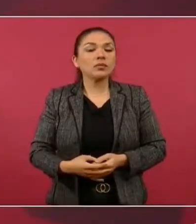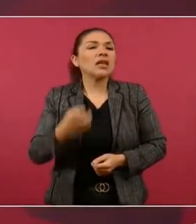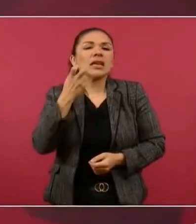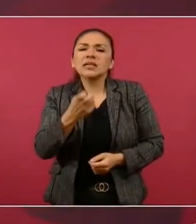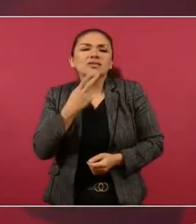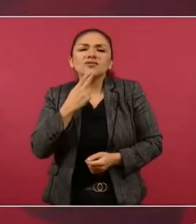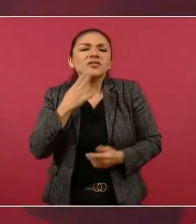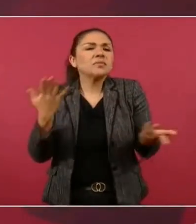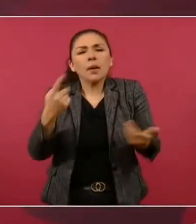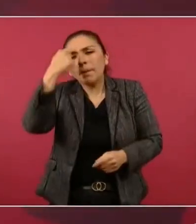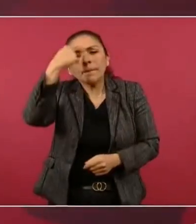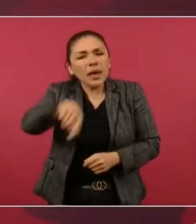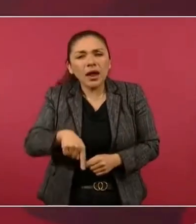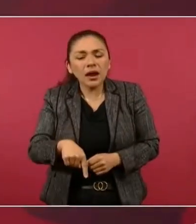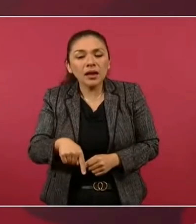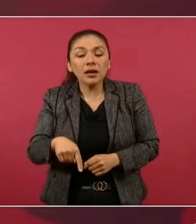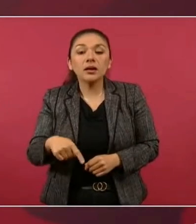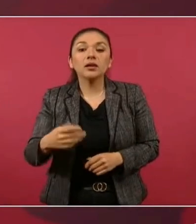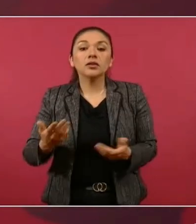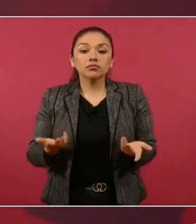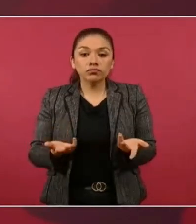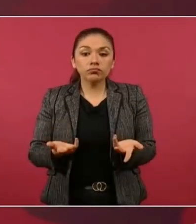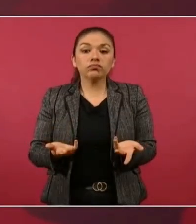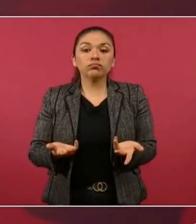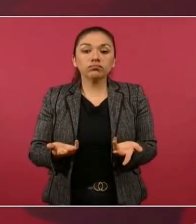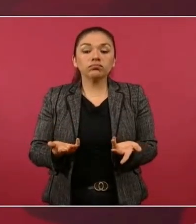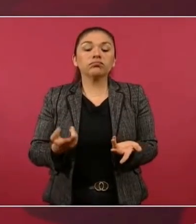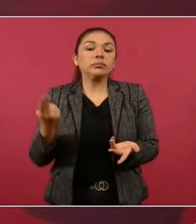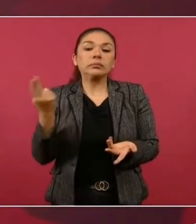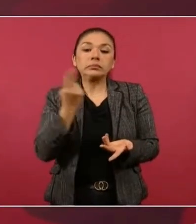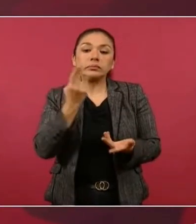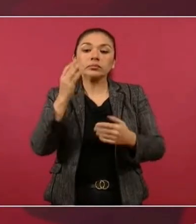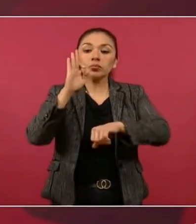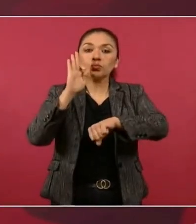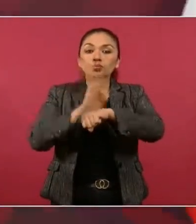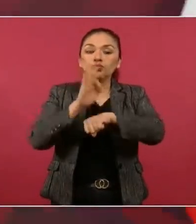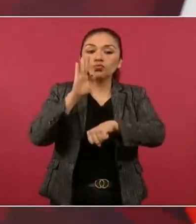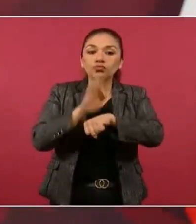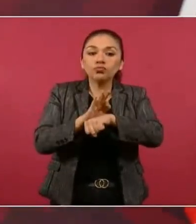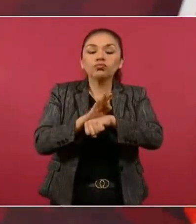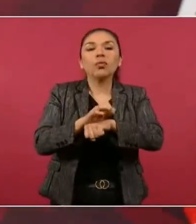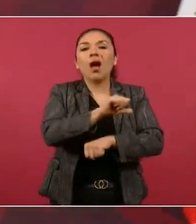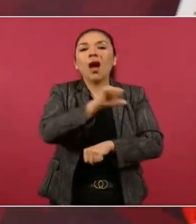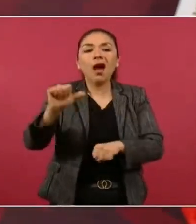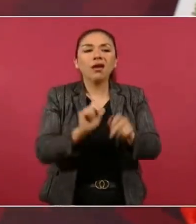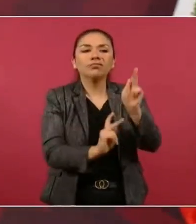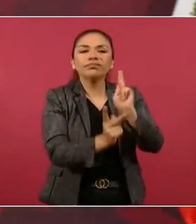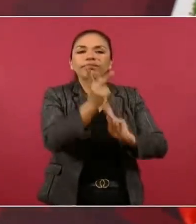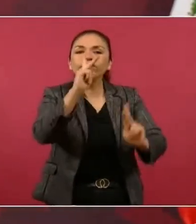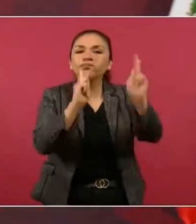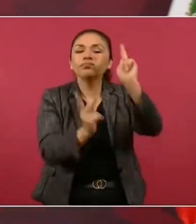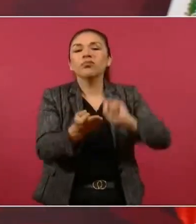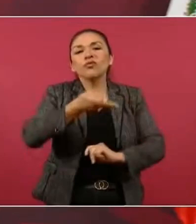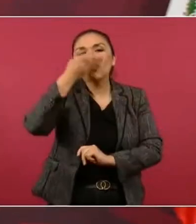principal es proteger flora, fauna,